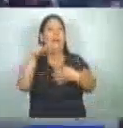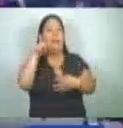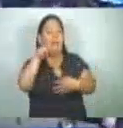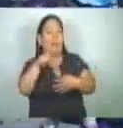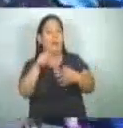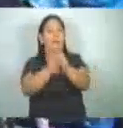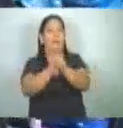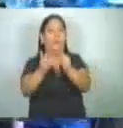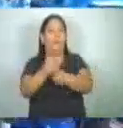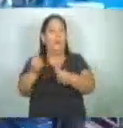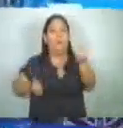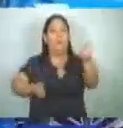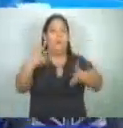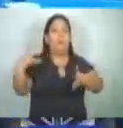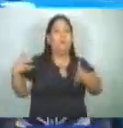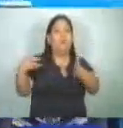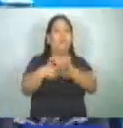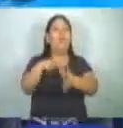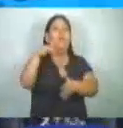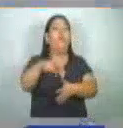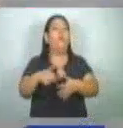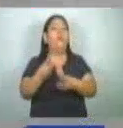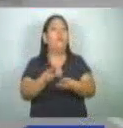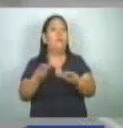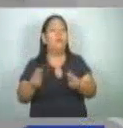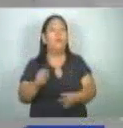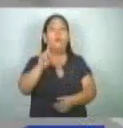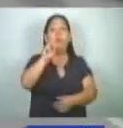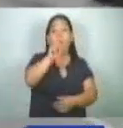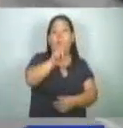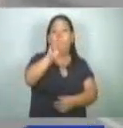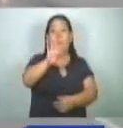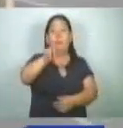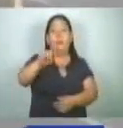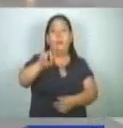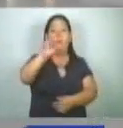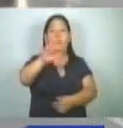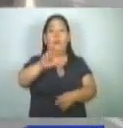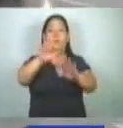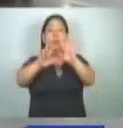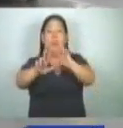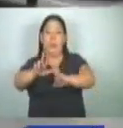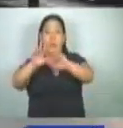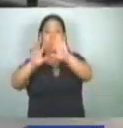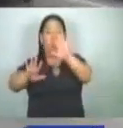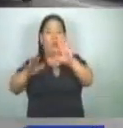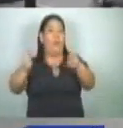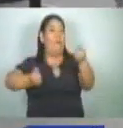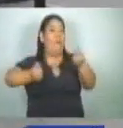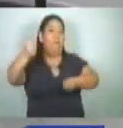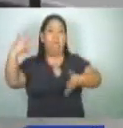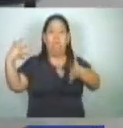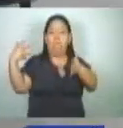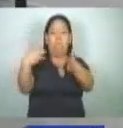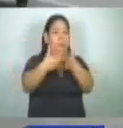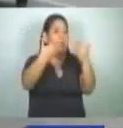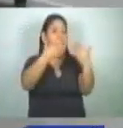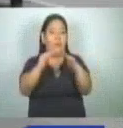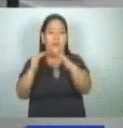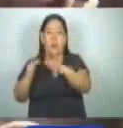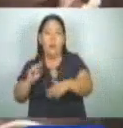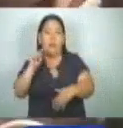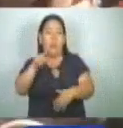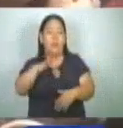viales. Hasta la fecha se contabilizan 14 mil 835 accidentes de tránsito, los cuales han